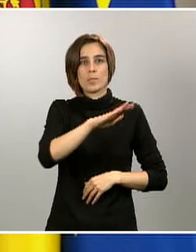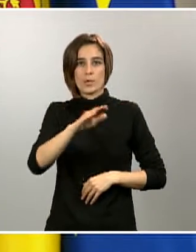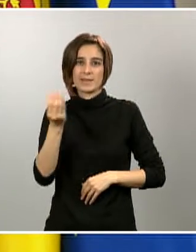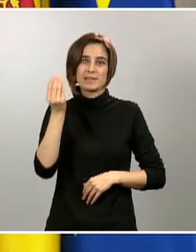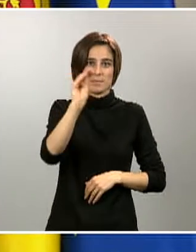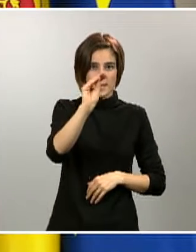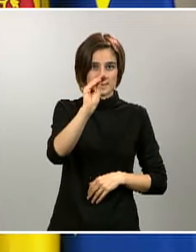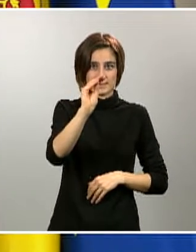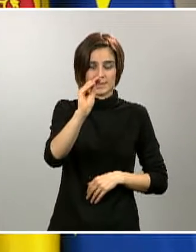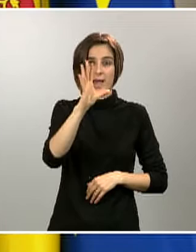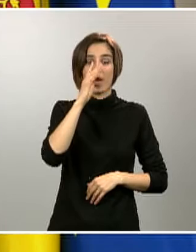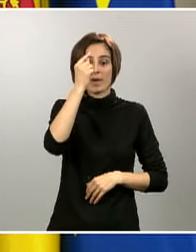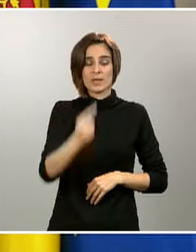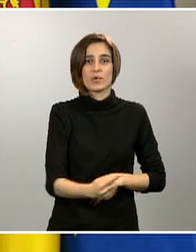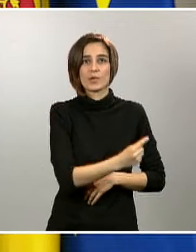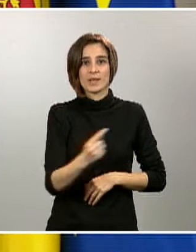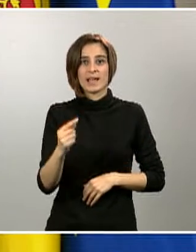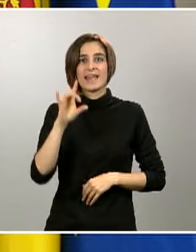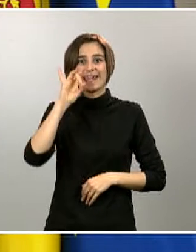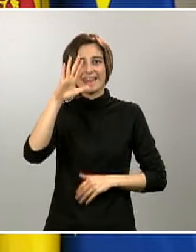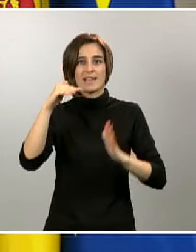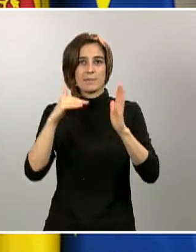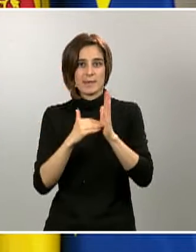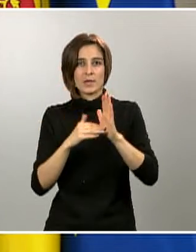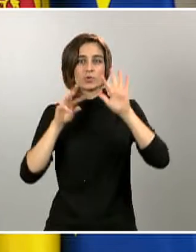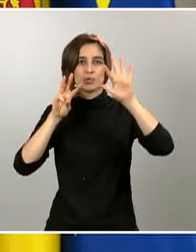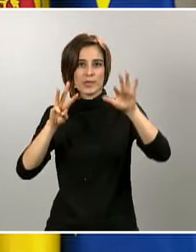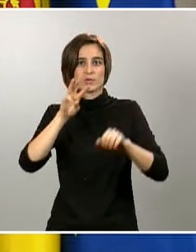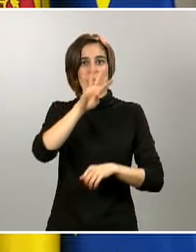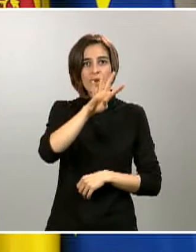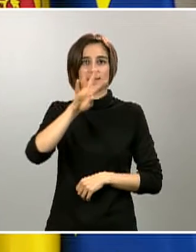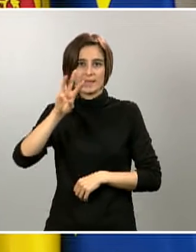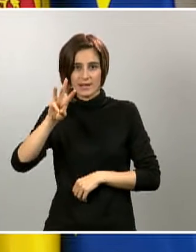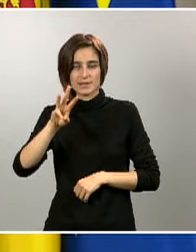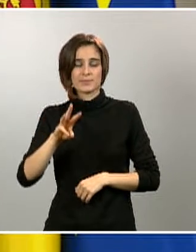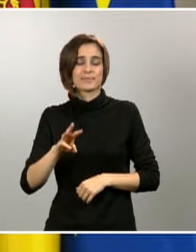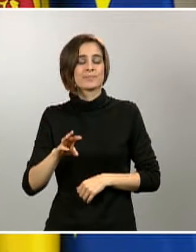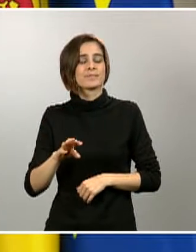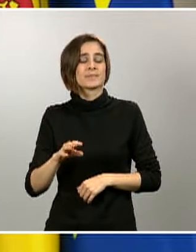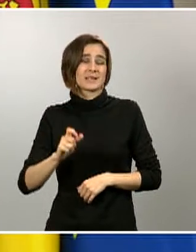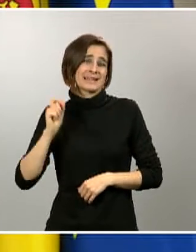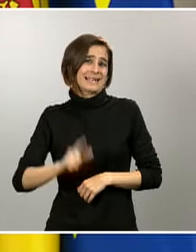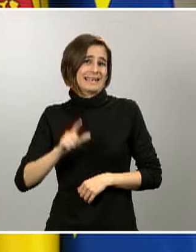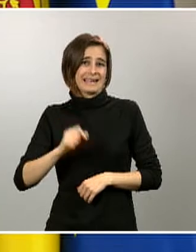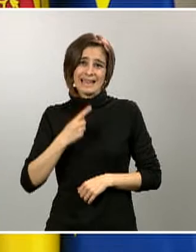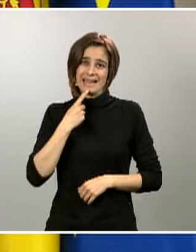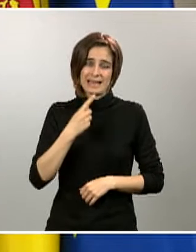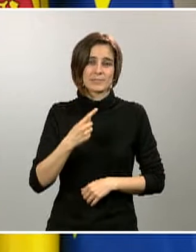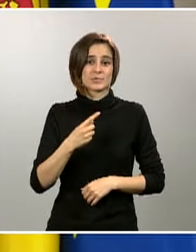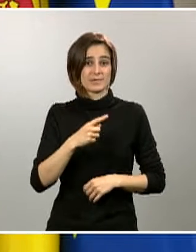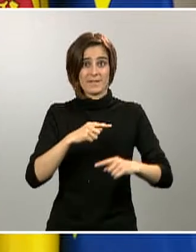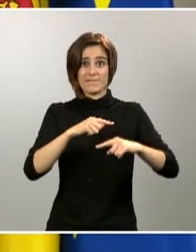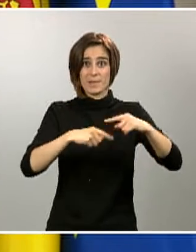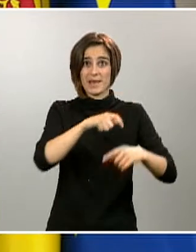estos momentos 15.843, como siempre expresar las condolencias a los familiares de estas personas.